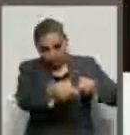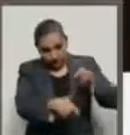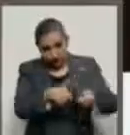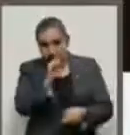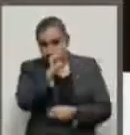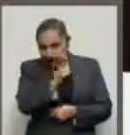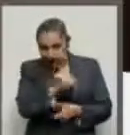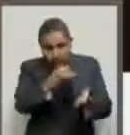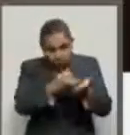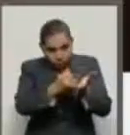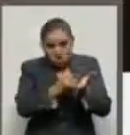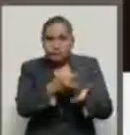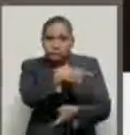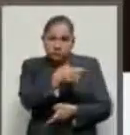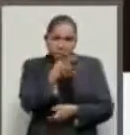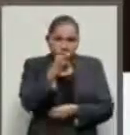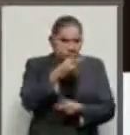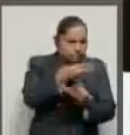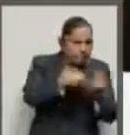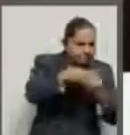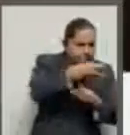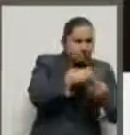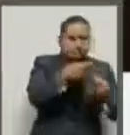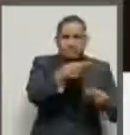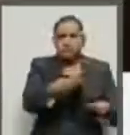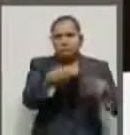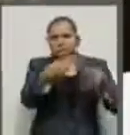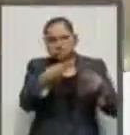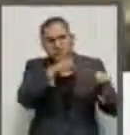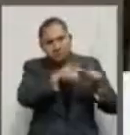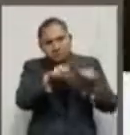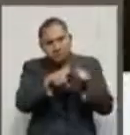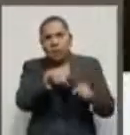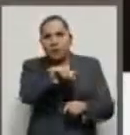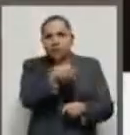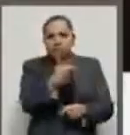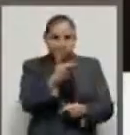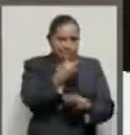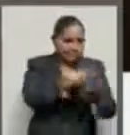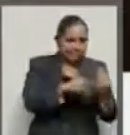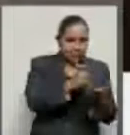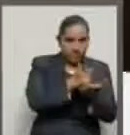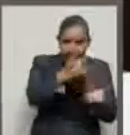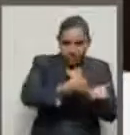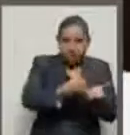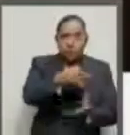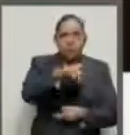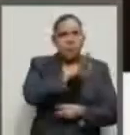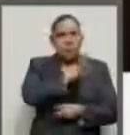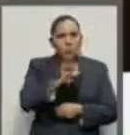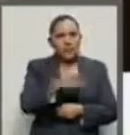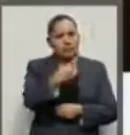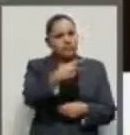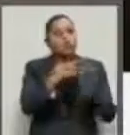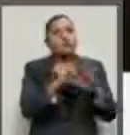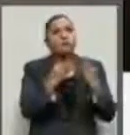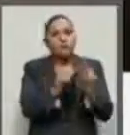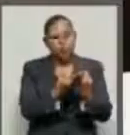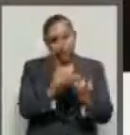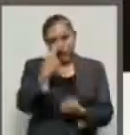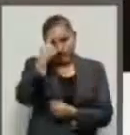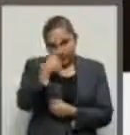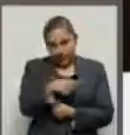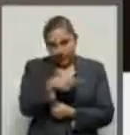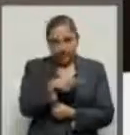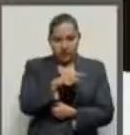mínima capacidad administrativa para que tributen en el régimen de incorporación